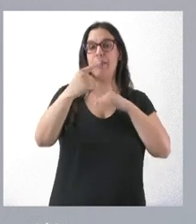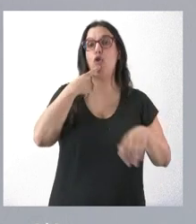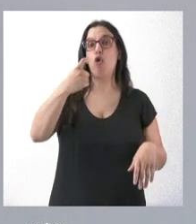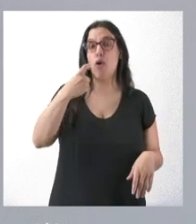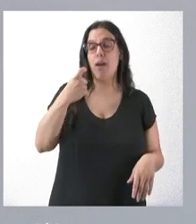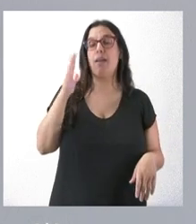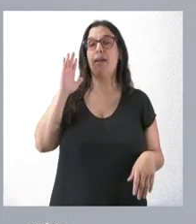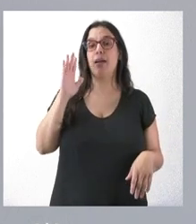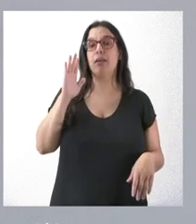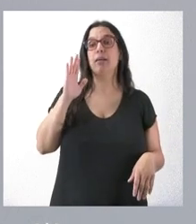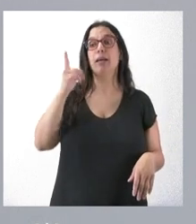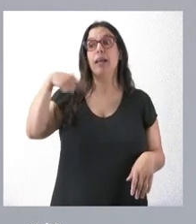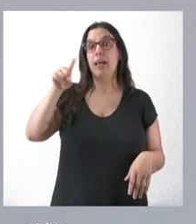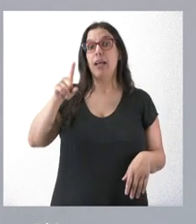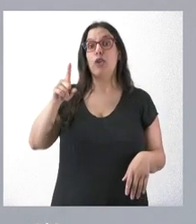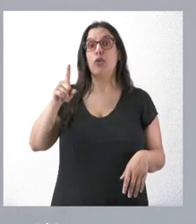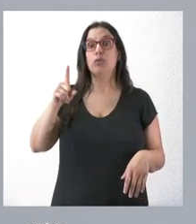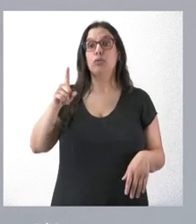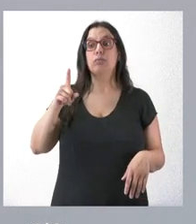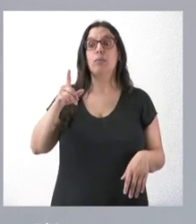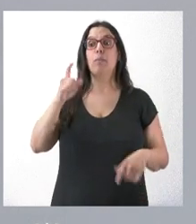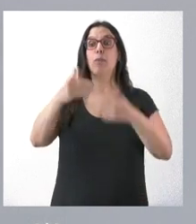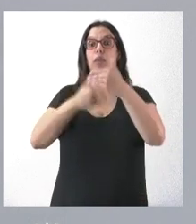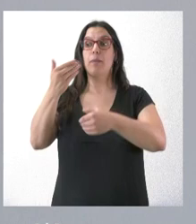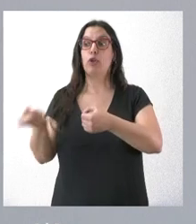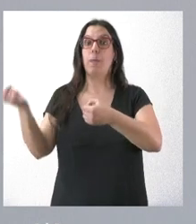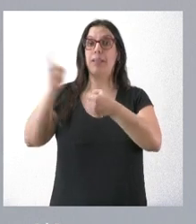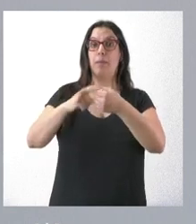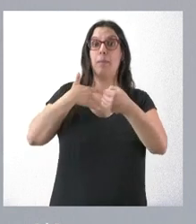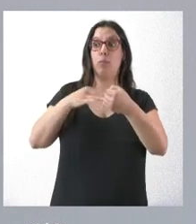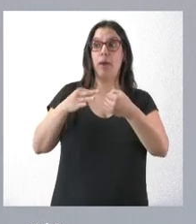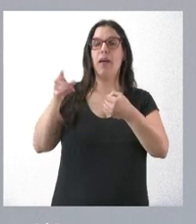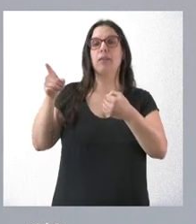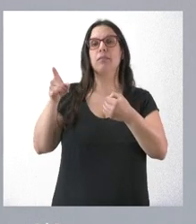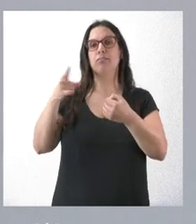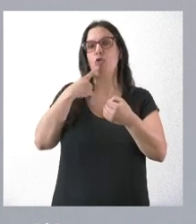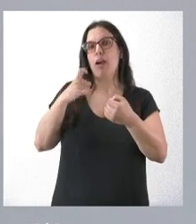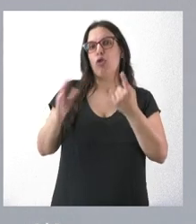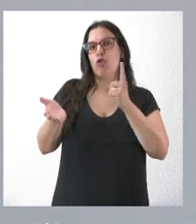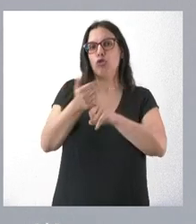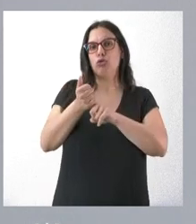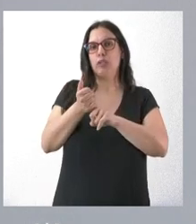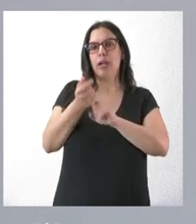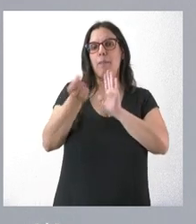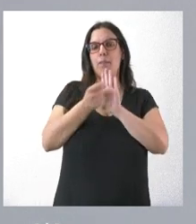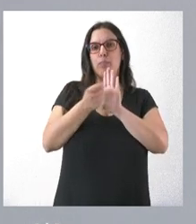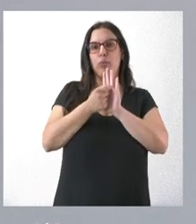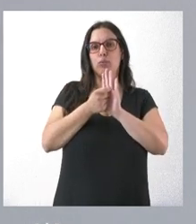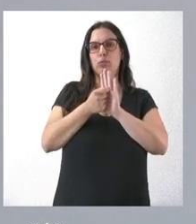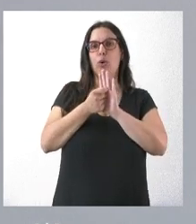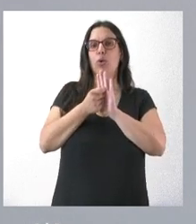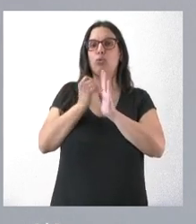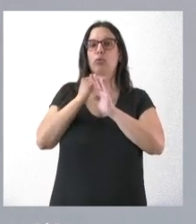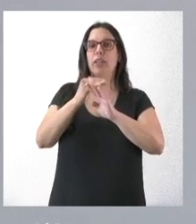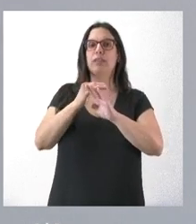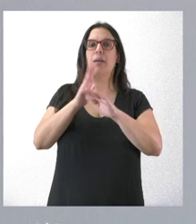mayor parte de los que tienen la opción de ese procedimiento de estabilización pues puedan obtener la puntuación que les permita